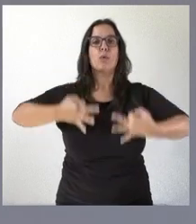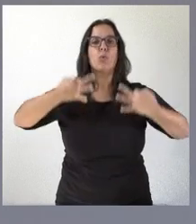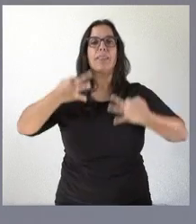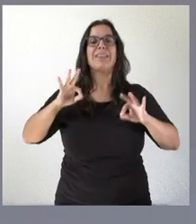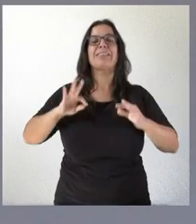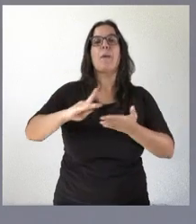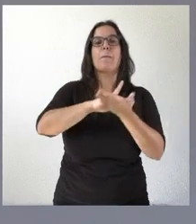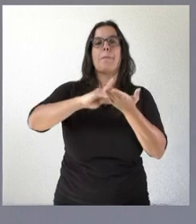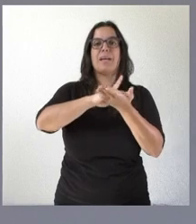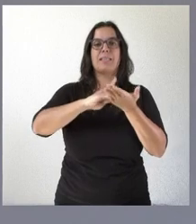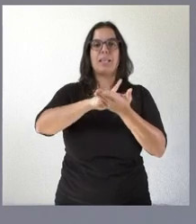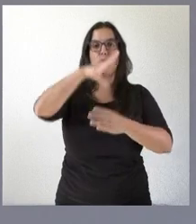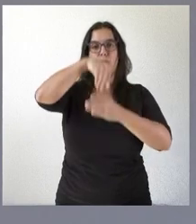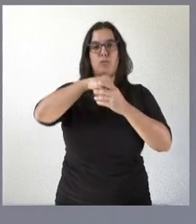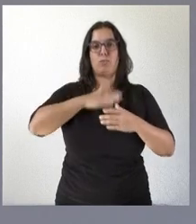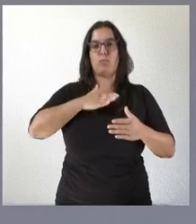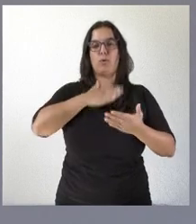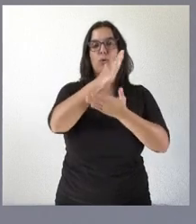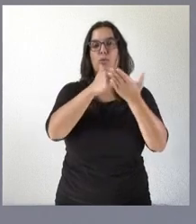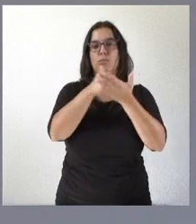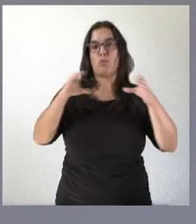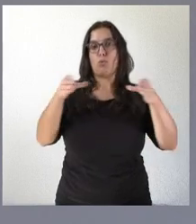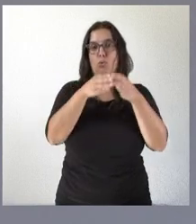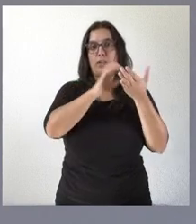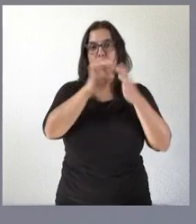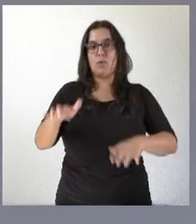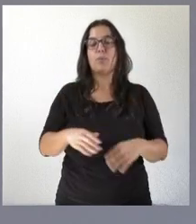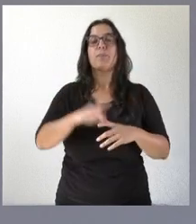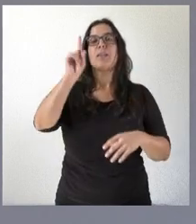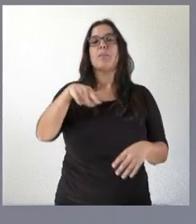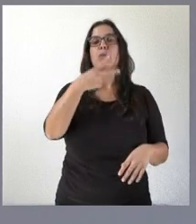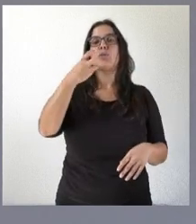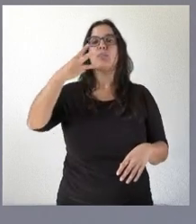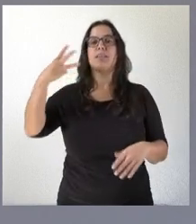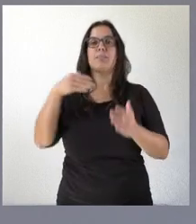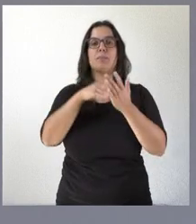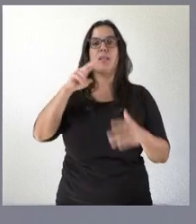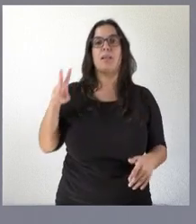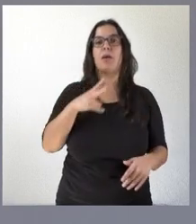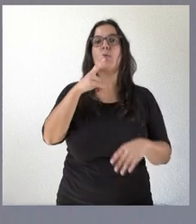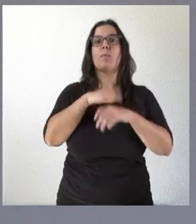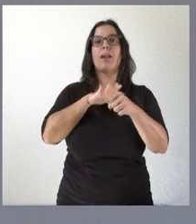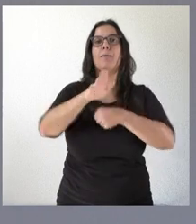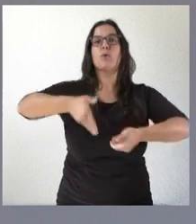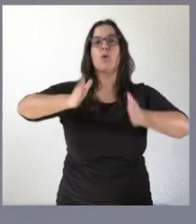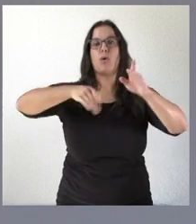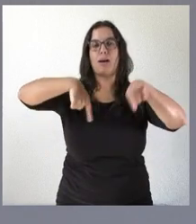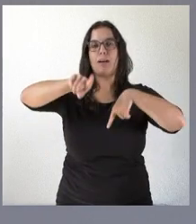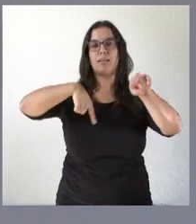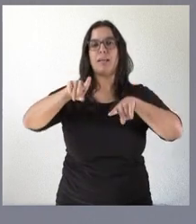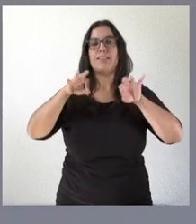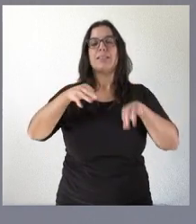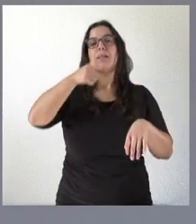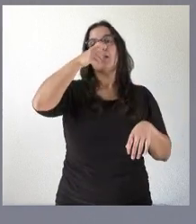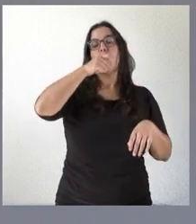bases de datos en el ámbito de la Junta de Castilla y León y una dotación de 233.000 euros en el ámbito de carreteras para la conexión entre Puebla de